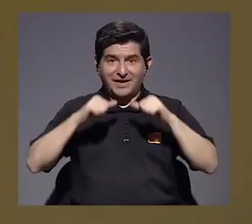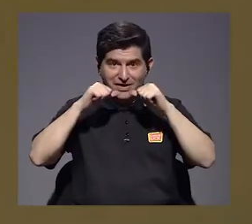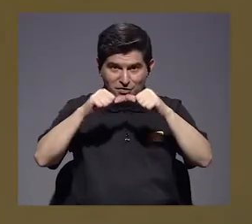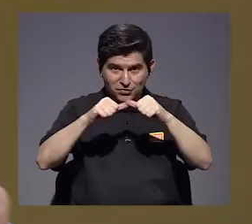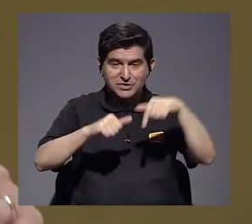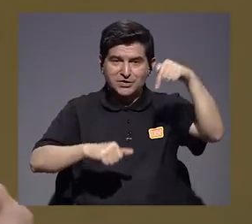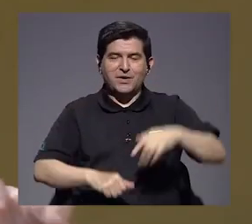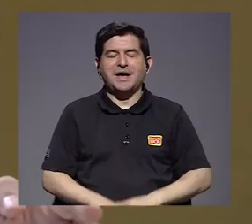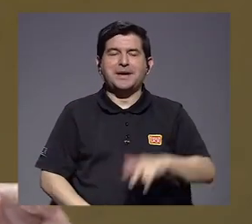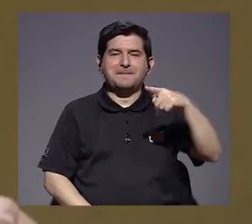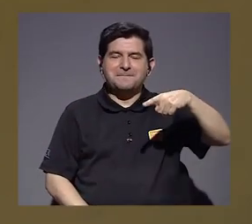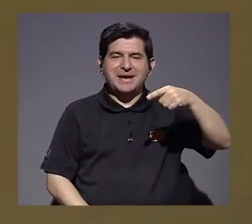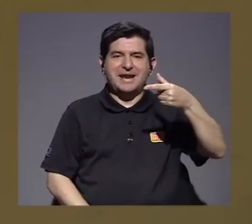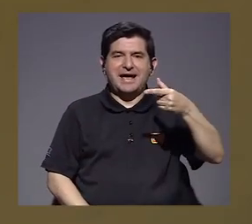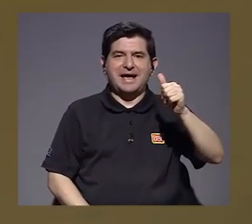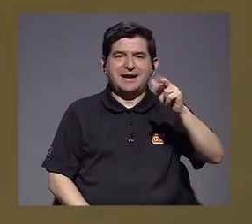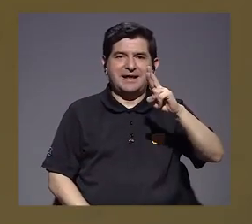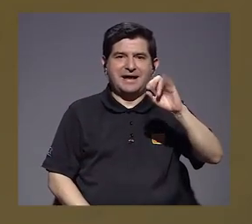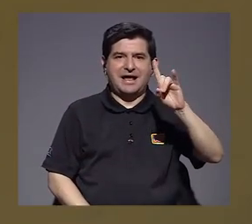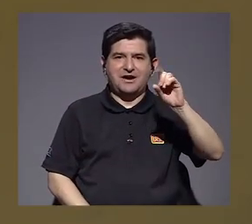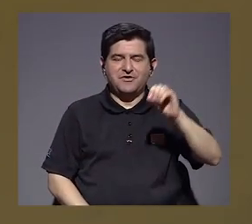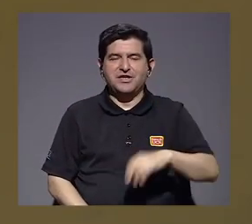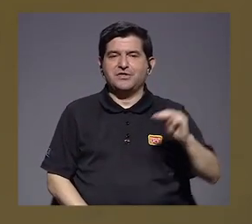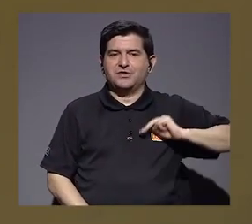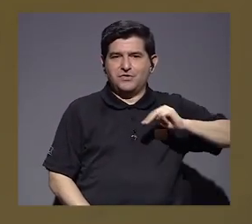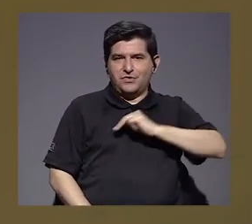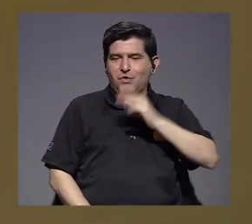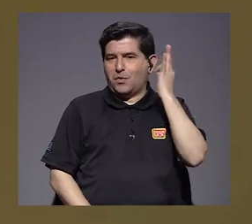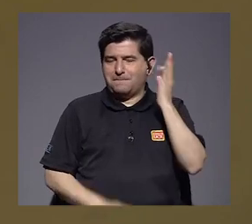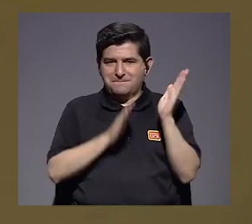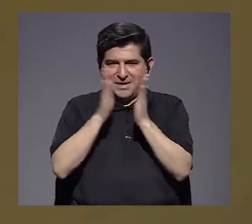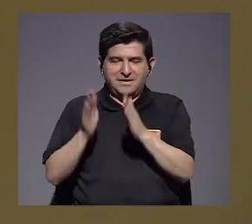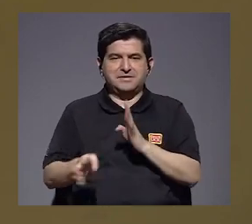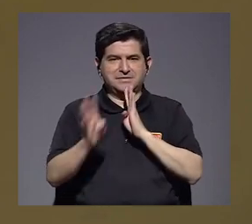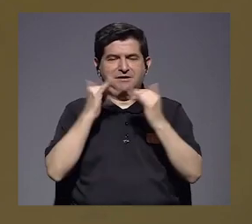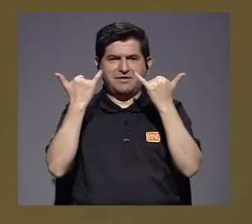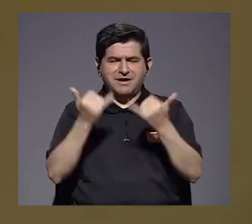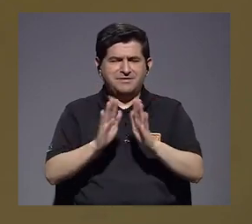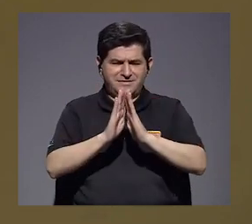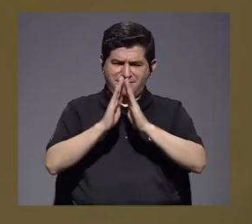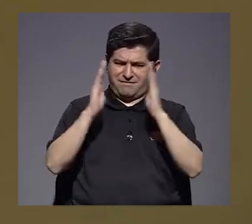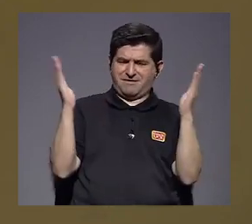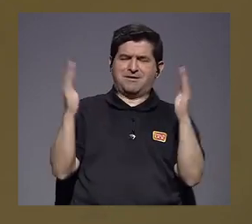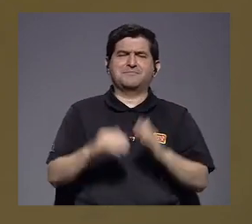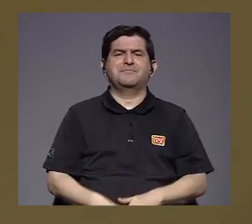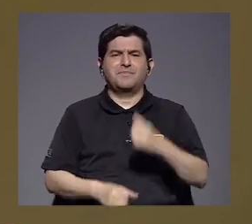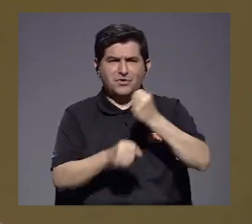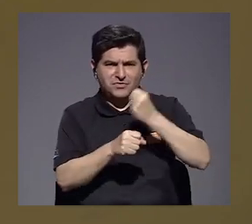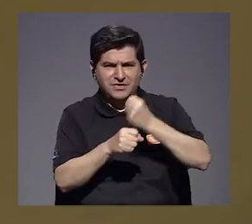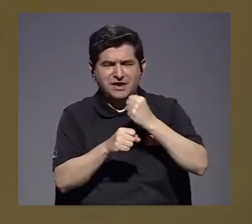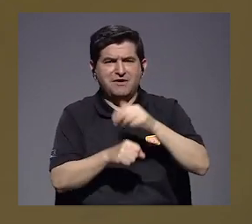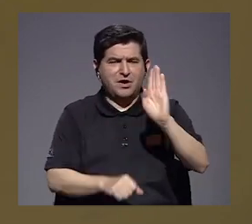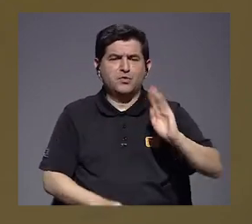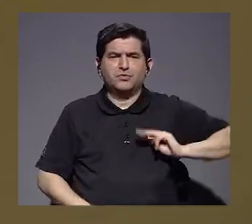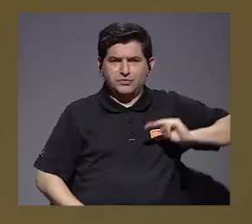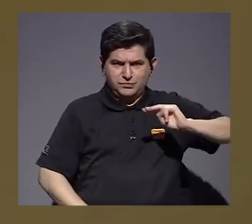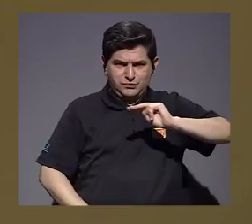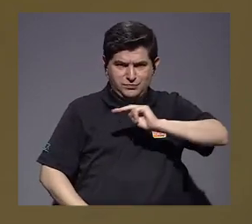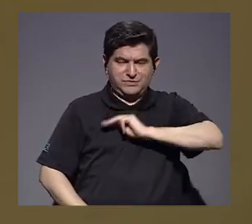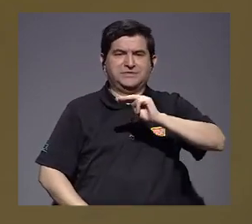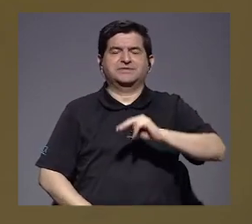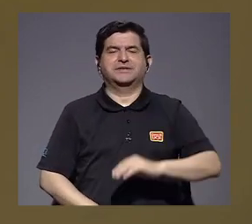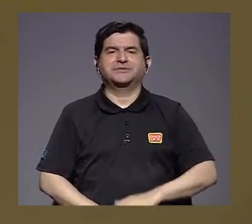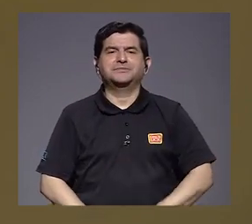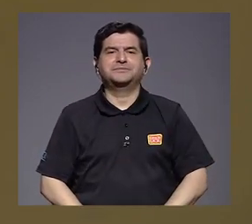Regresamos, estamos con doña Pilar Garrido, ministra de Planificación, donde hemos hablado ampliamente sobre la labor que realiza su ministerio.